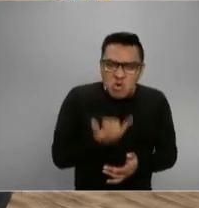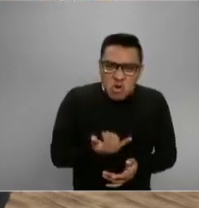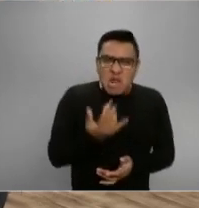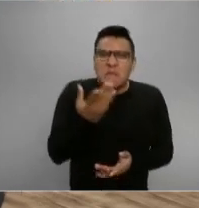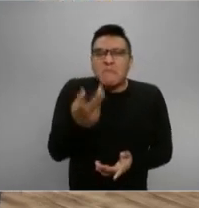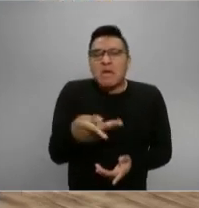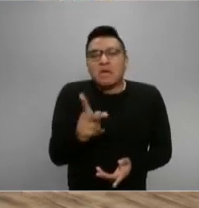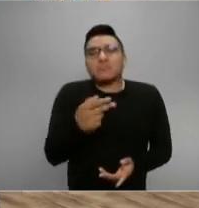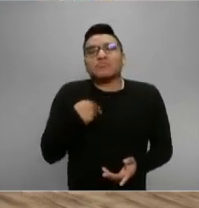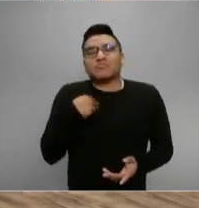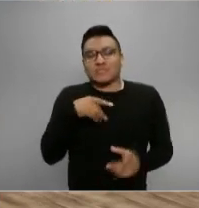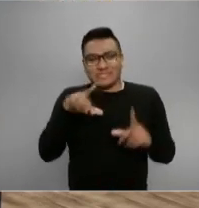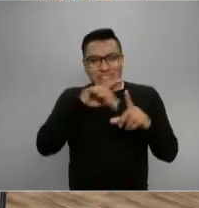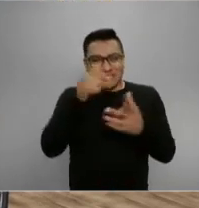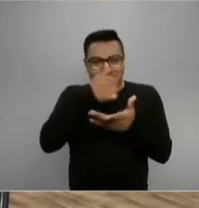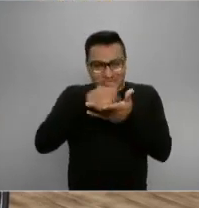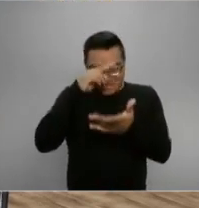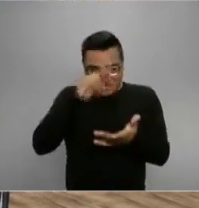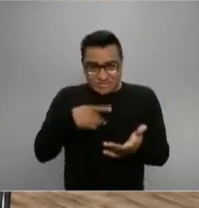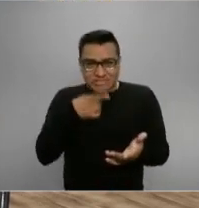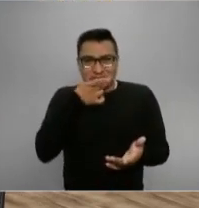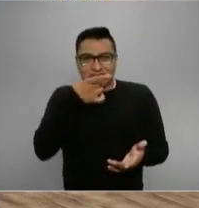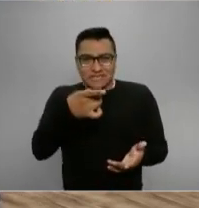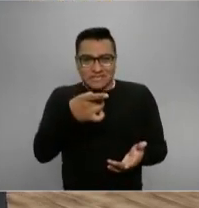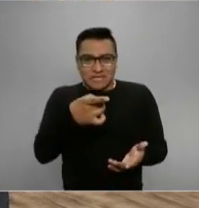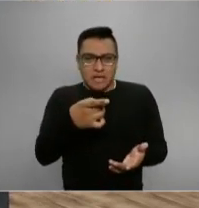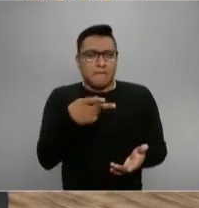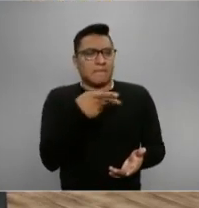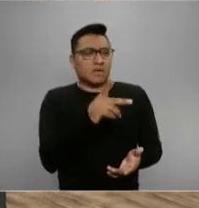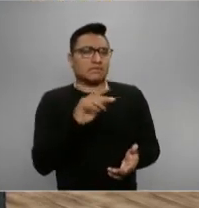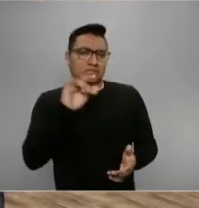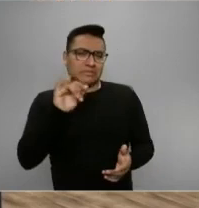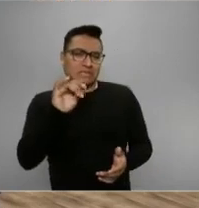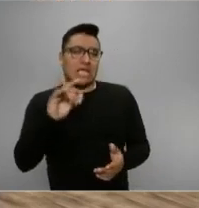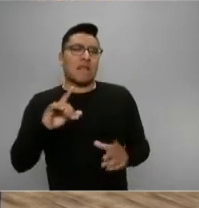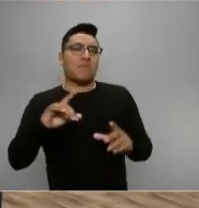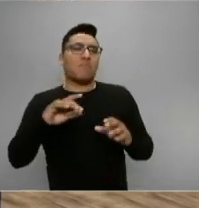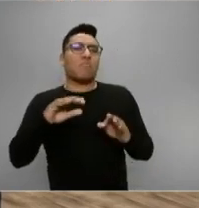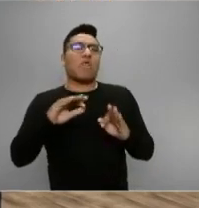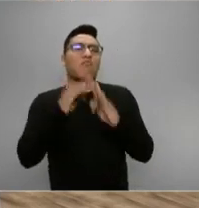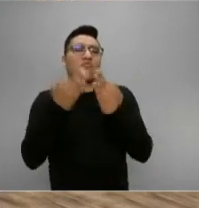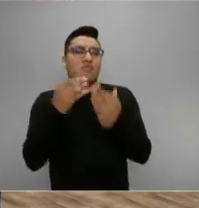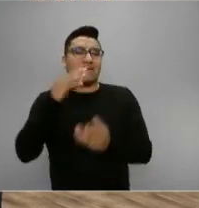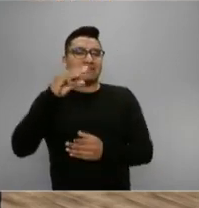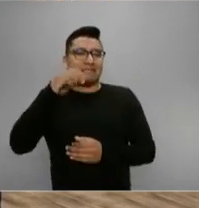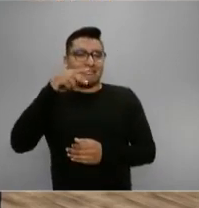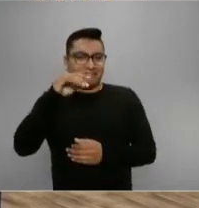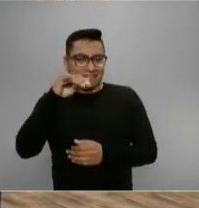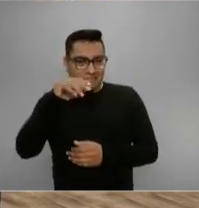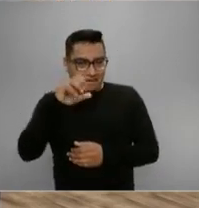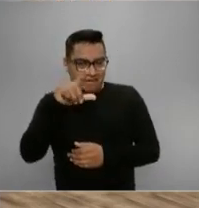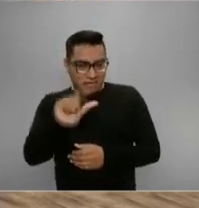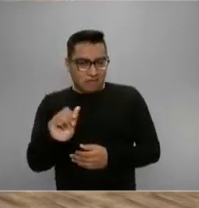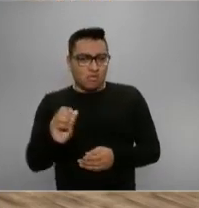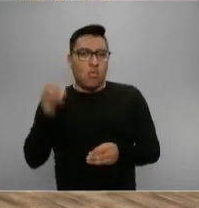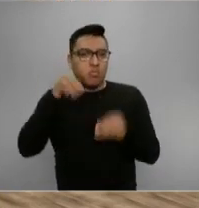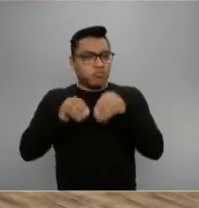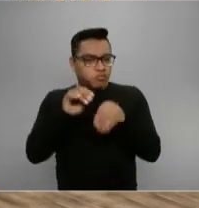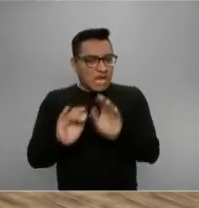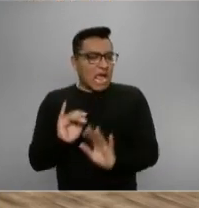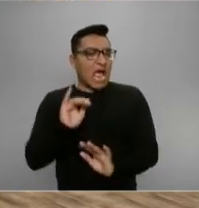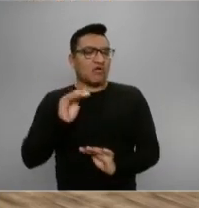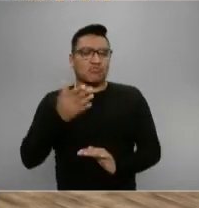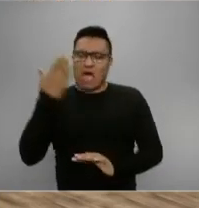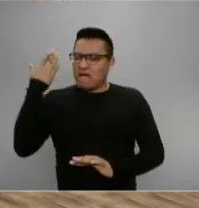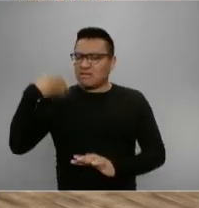Y luego López-Gatell le dice, bueno, sí, el modelo Sentinela plantea más o menos eso, siempre lo hemos dicho,